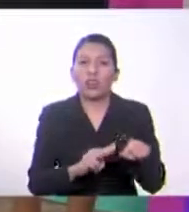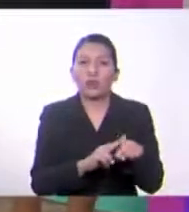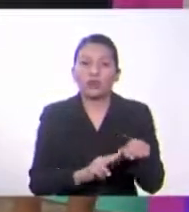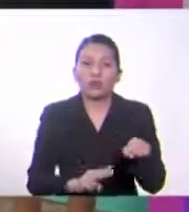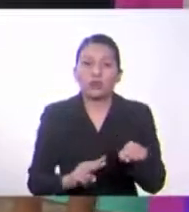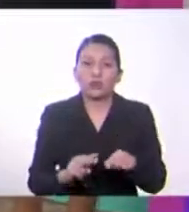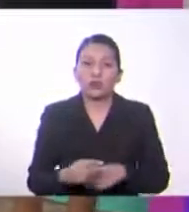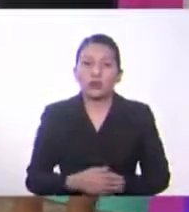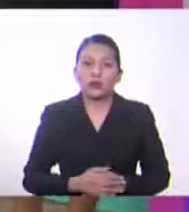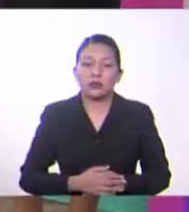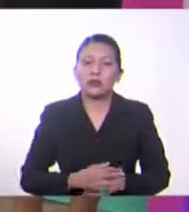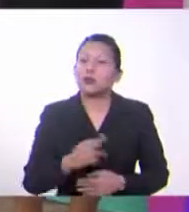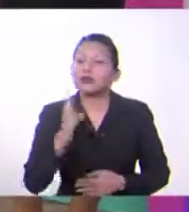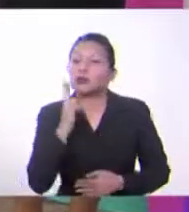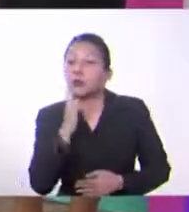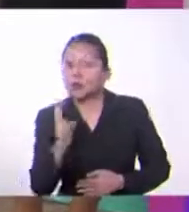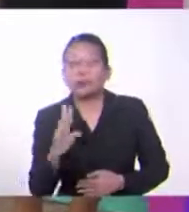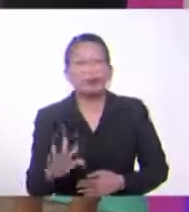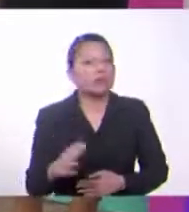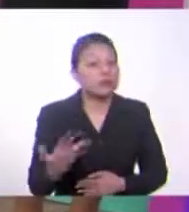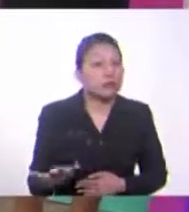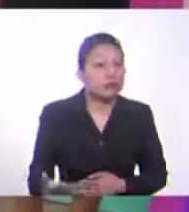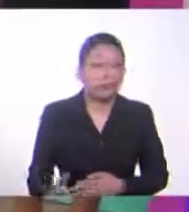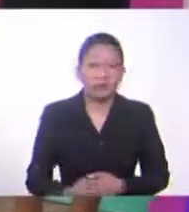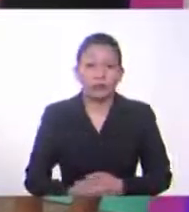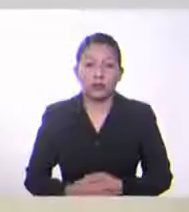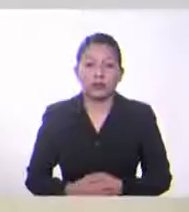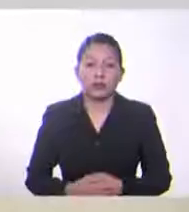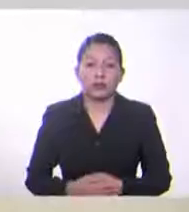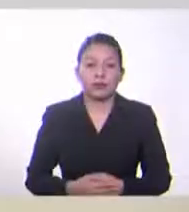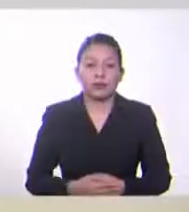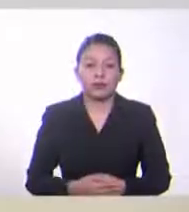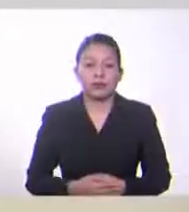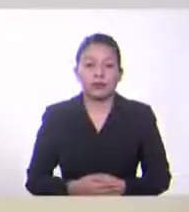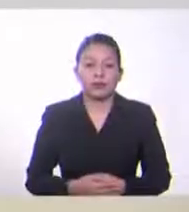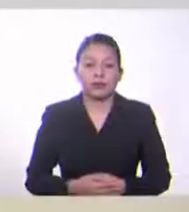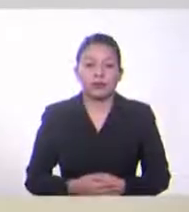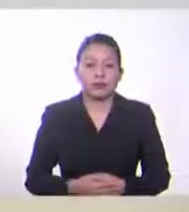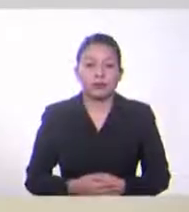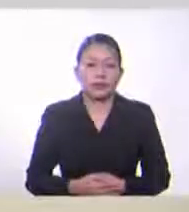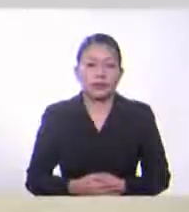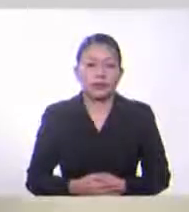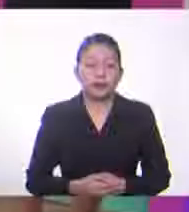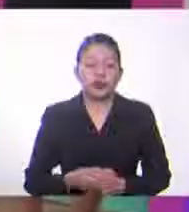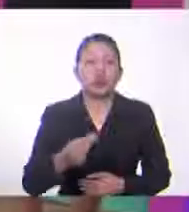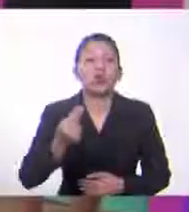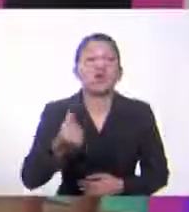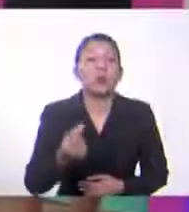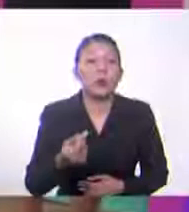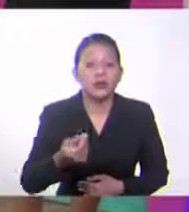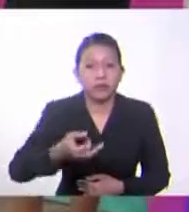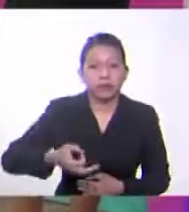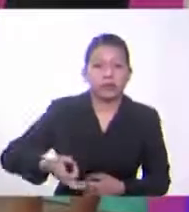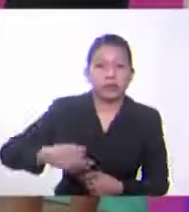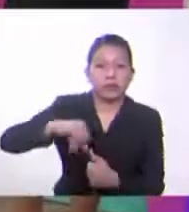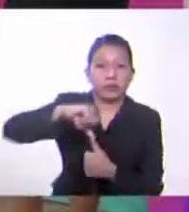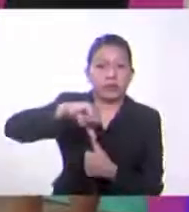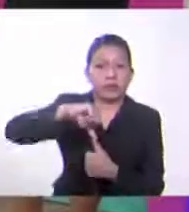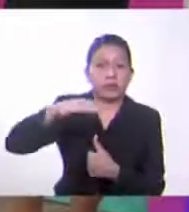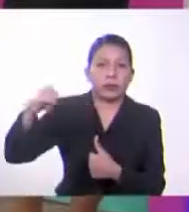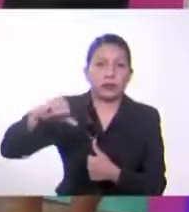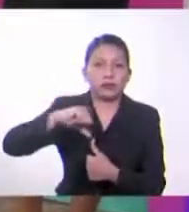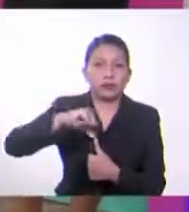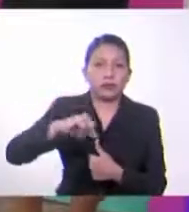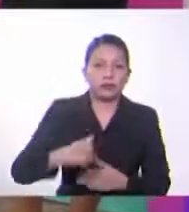Y eso nos va a resultar la cantidad en moneda centroamericana. Centroamericana. Ahí